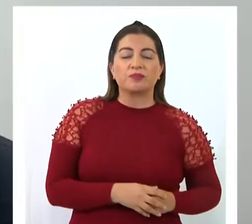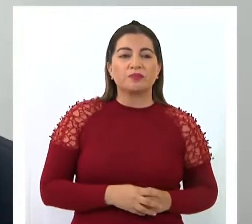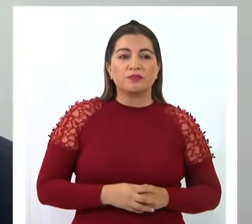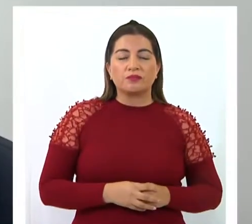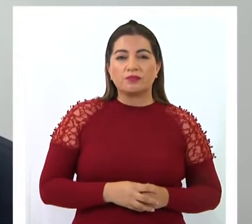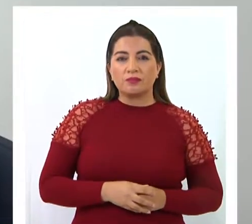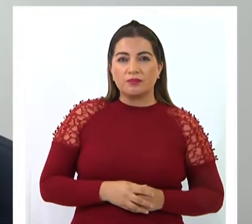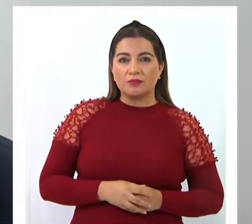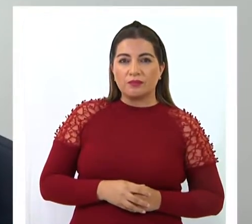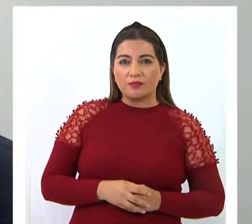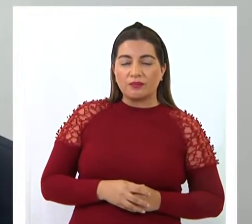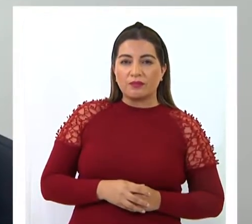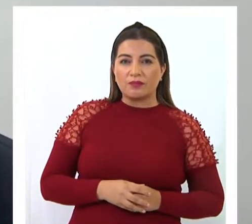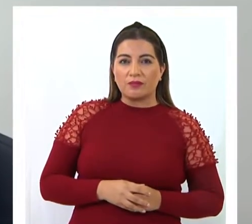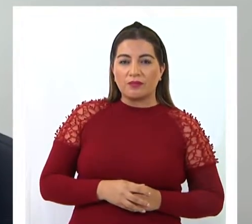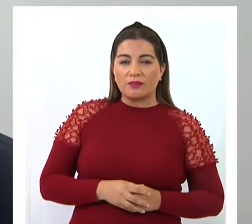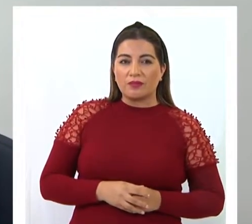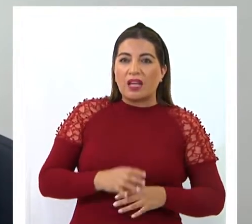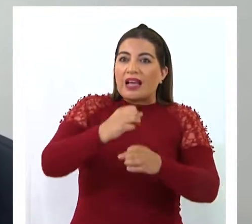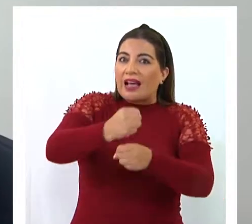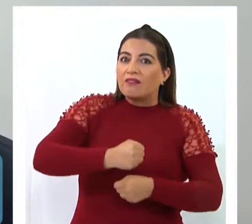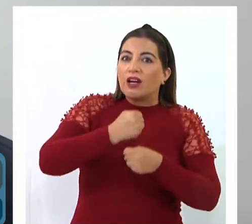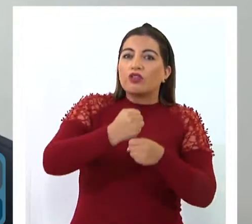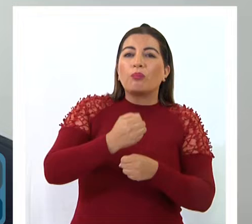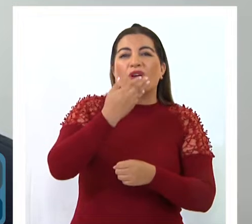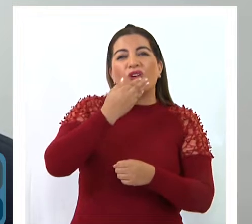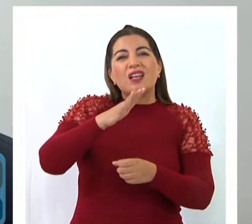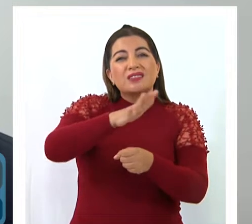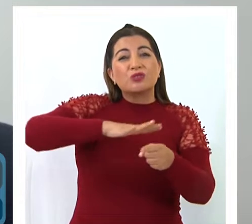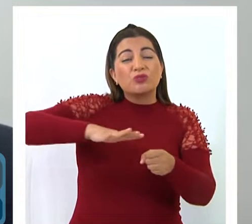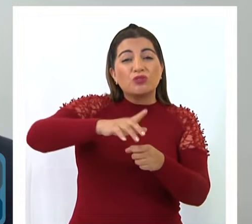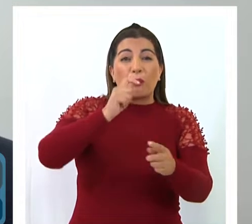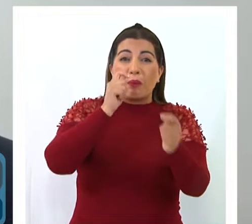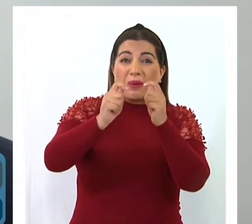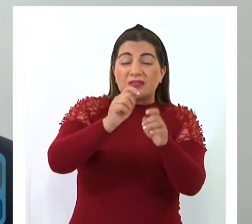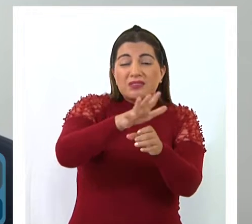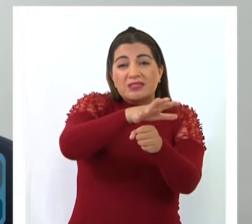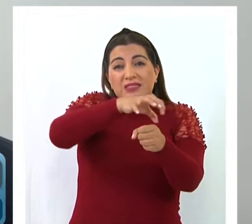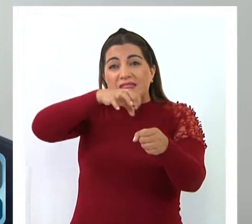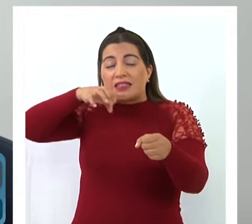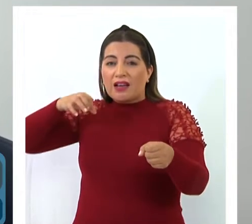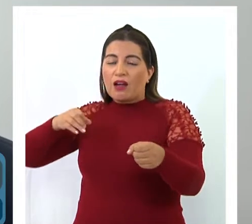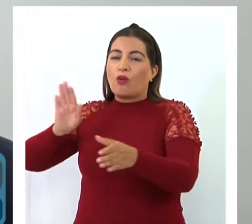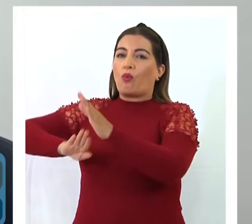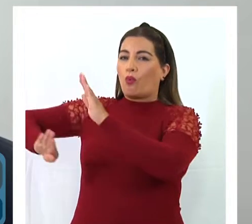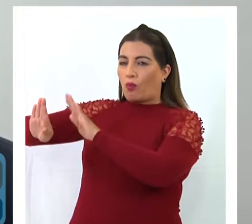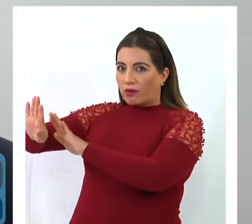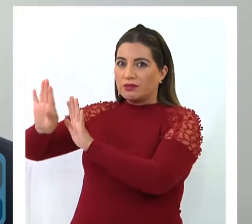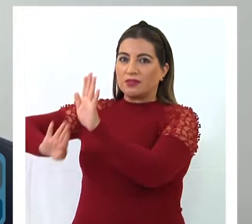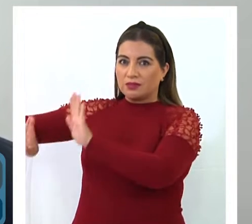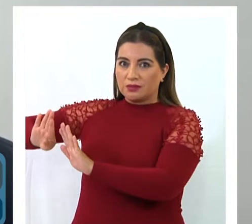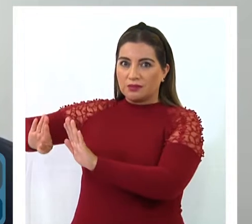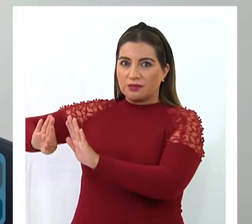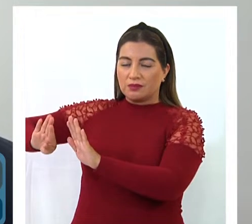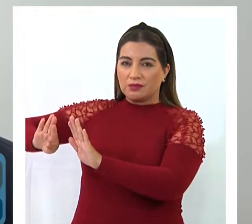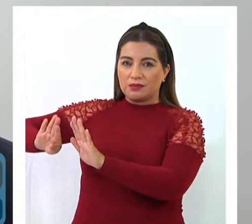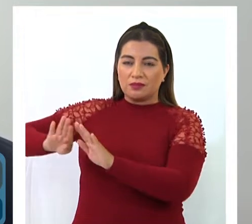día la tendencia es cada vez a irlos retirando de estas situaciones. No veo hoy en día que